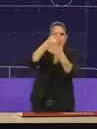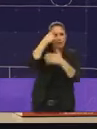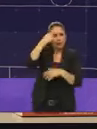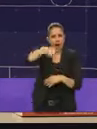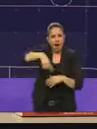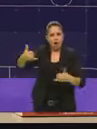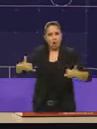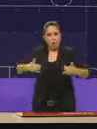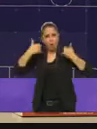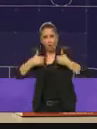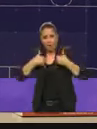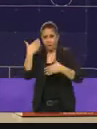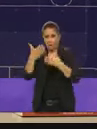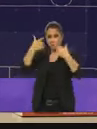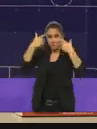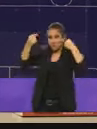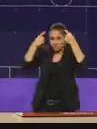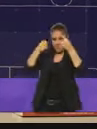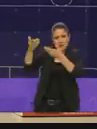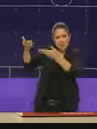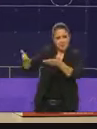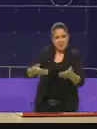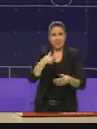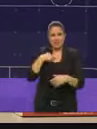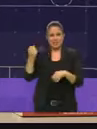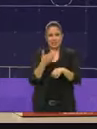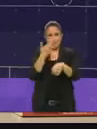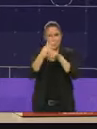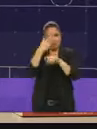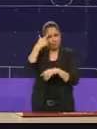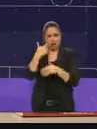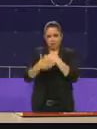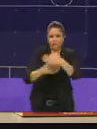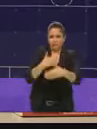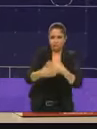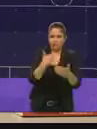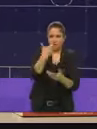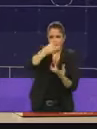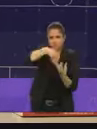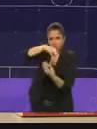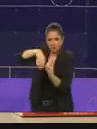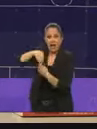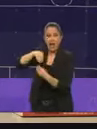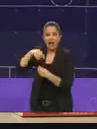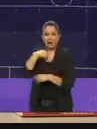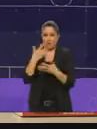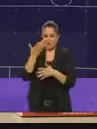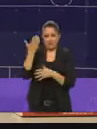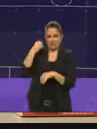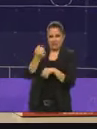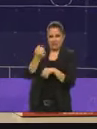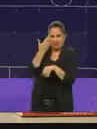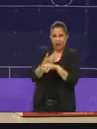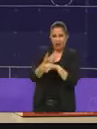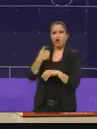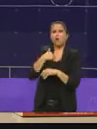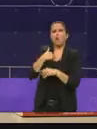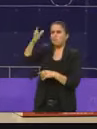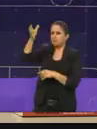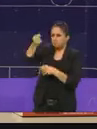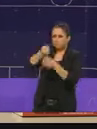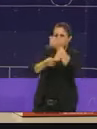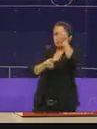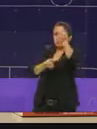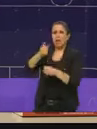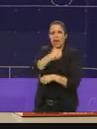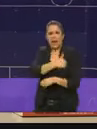están graduando. Cuando fui secretario de desarrollo económico traje inversión de Chicago de Los Ángeles de